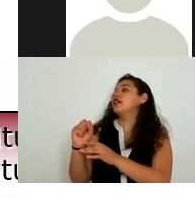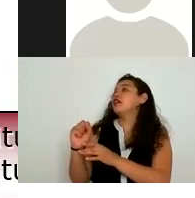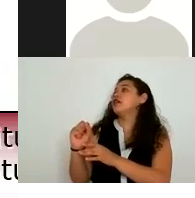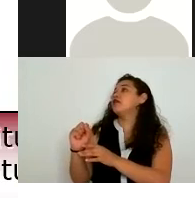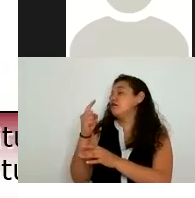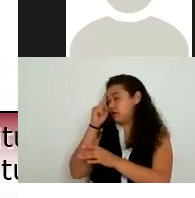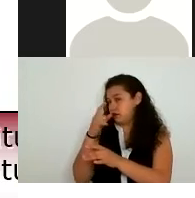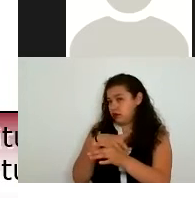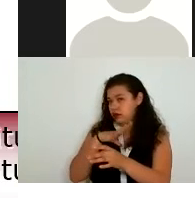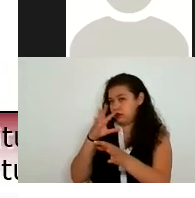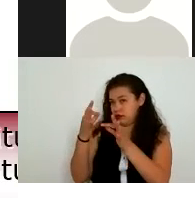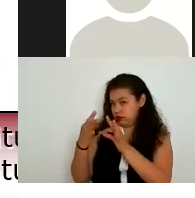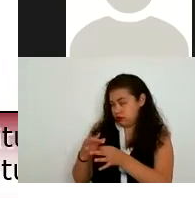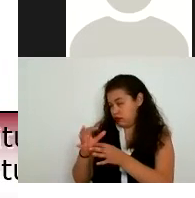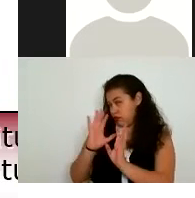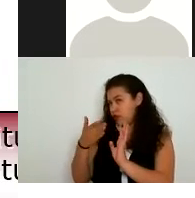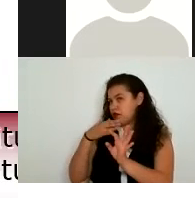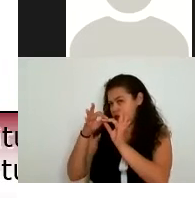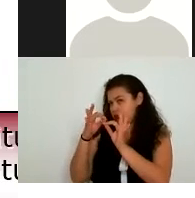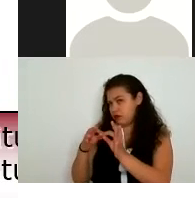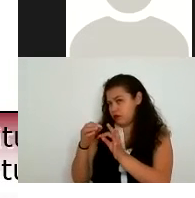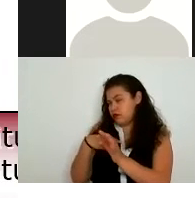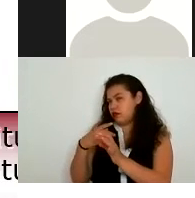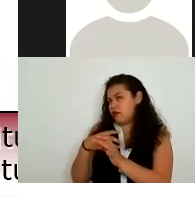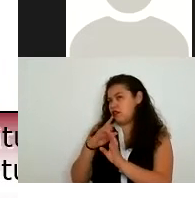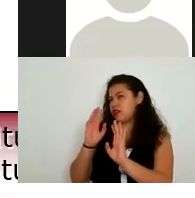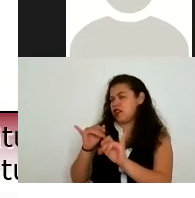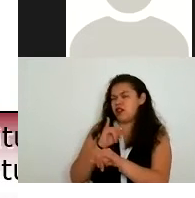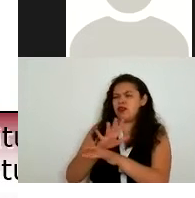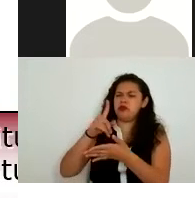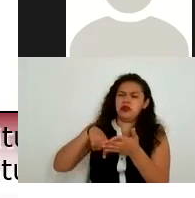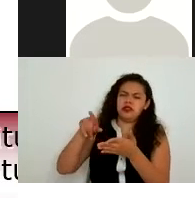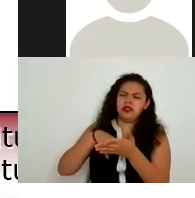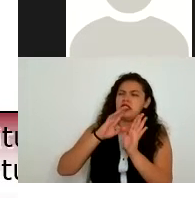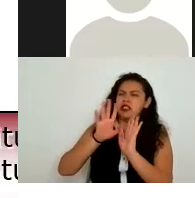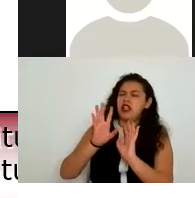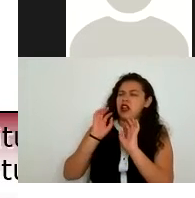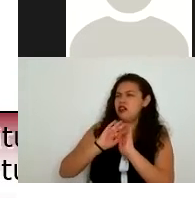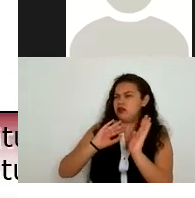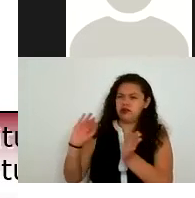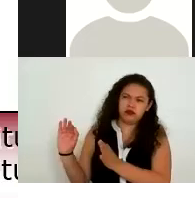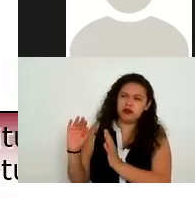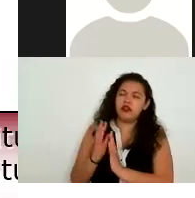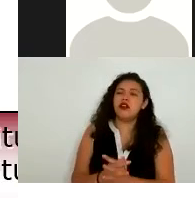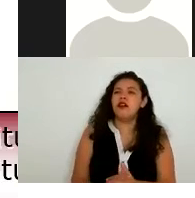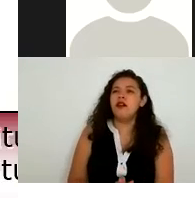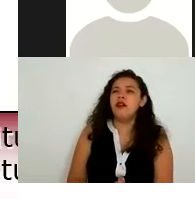ya se concluyó pues yo pido que ya se cancele esa información que tú tienes u oposición en este caso de que yo